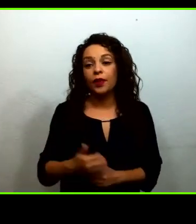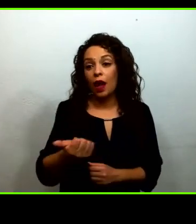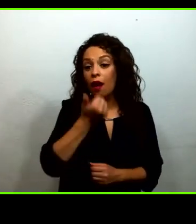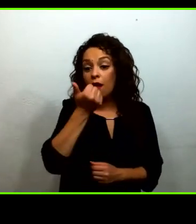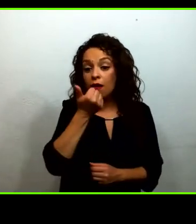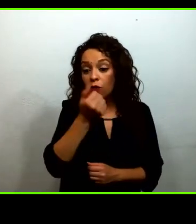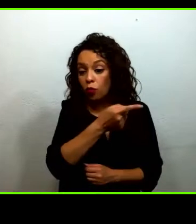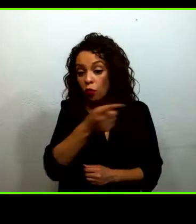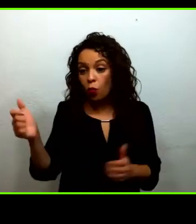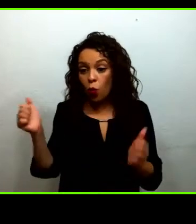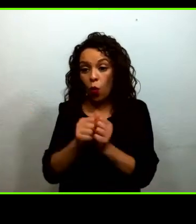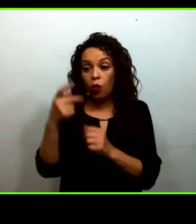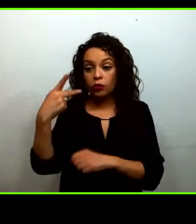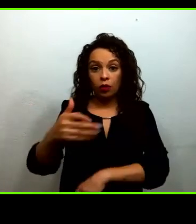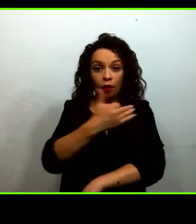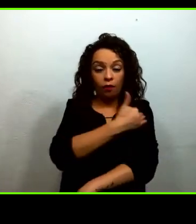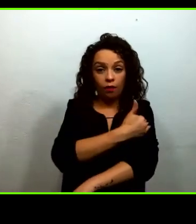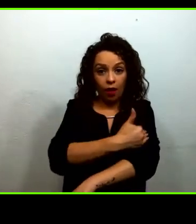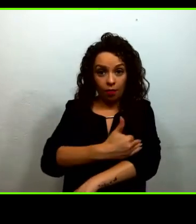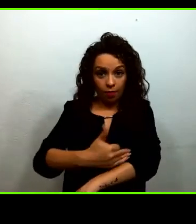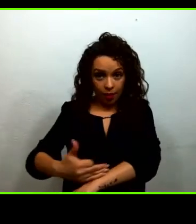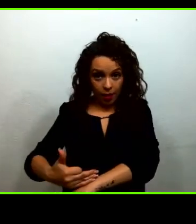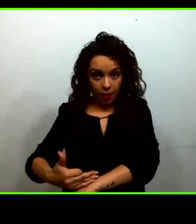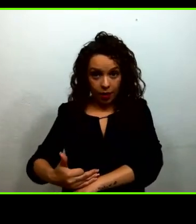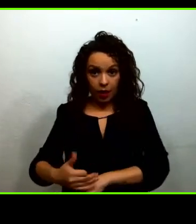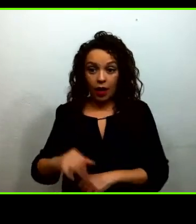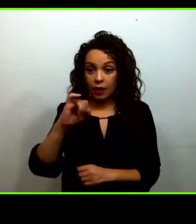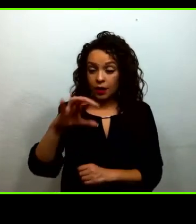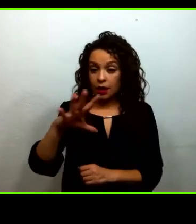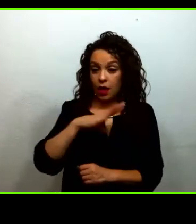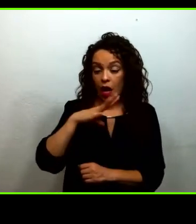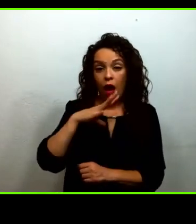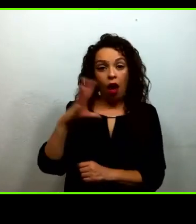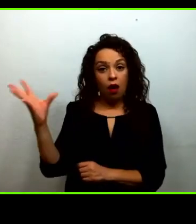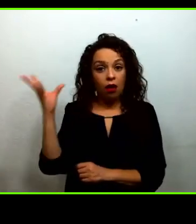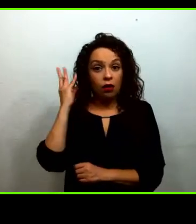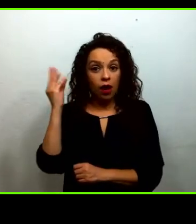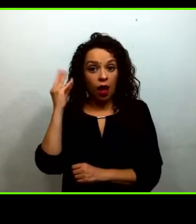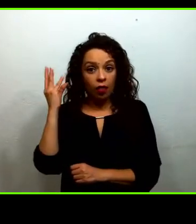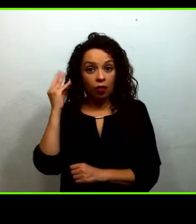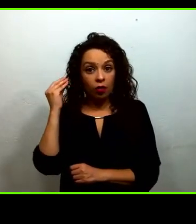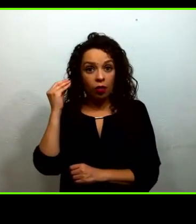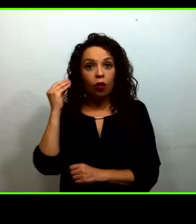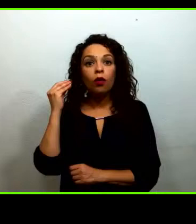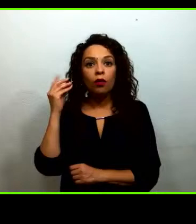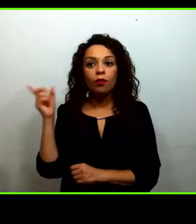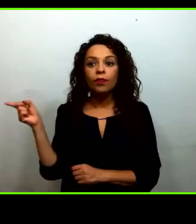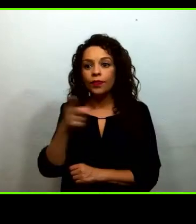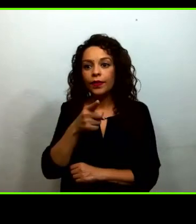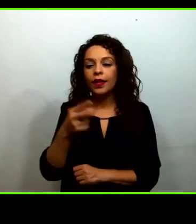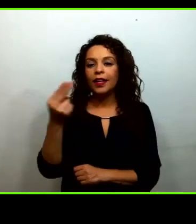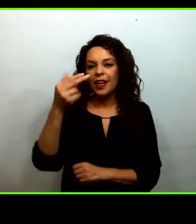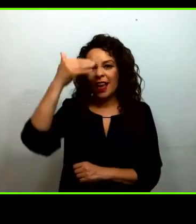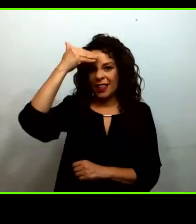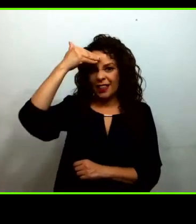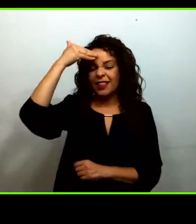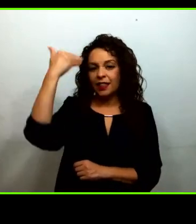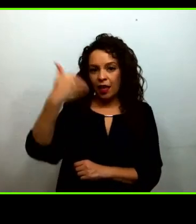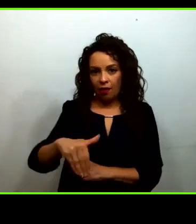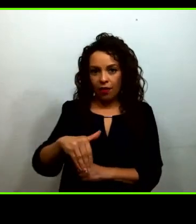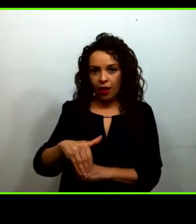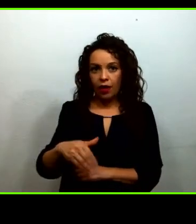que recibieran la señal de radio los programas supieran que pese a la distancia